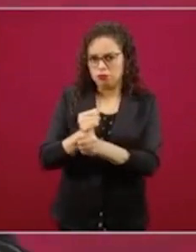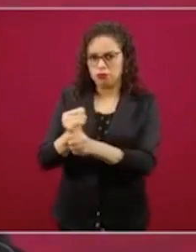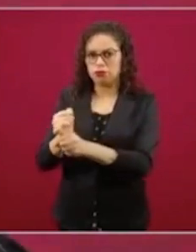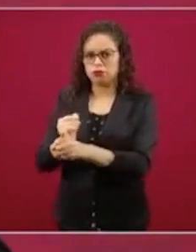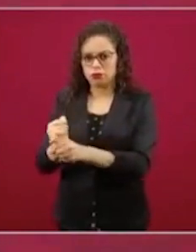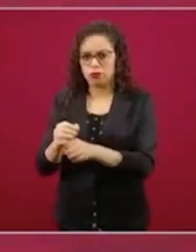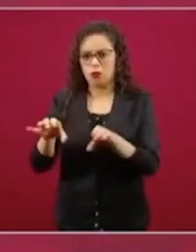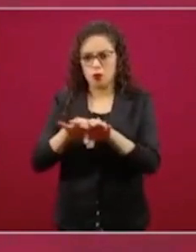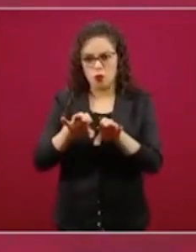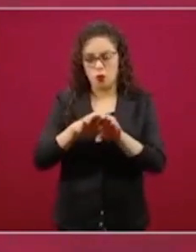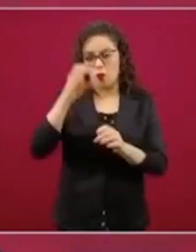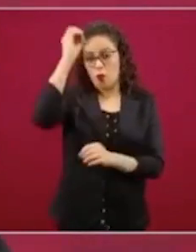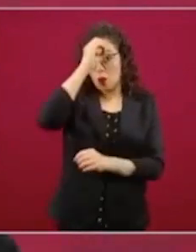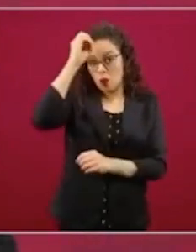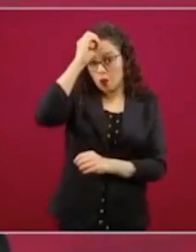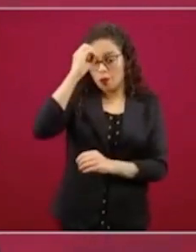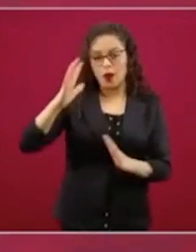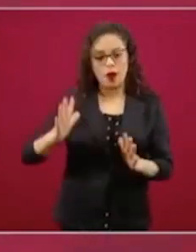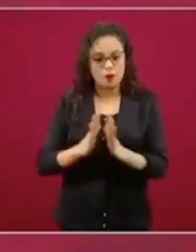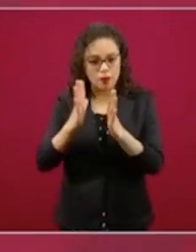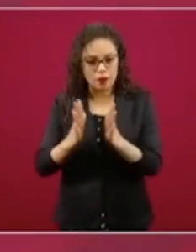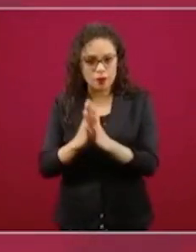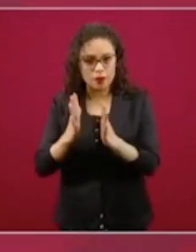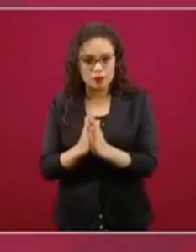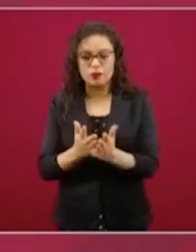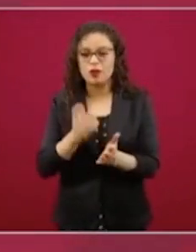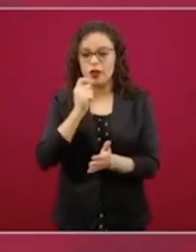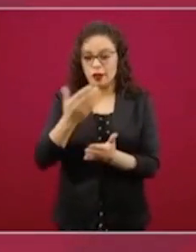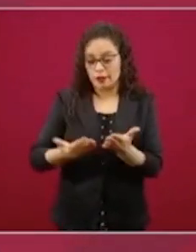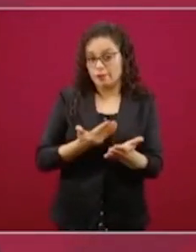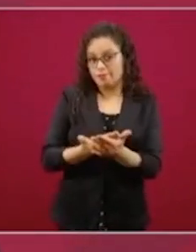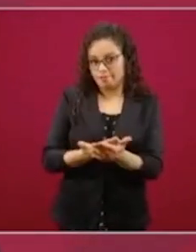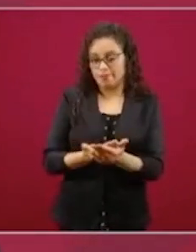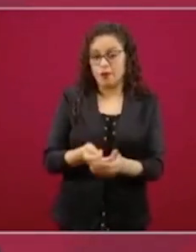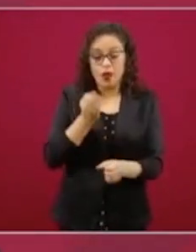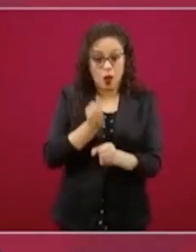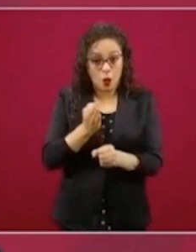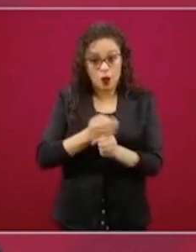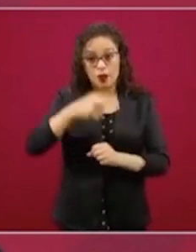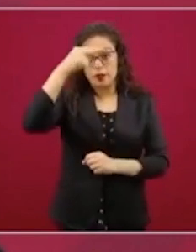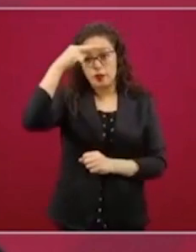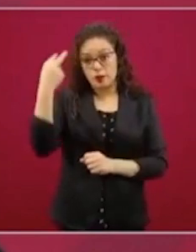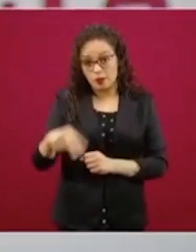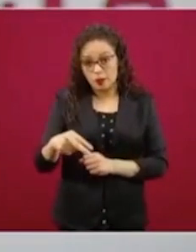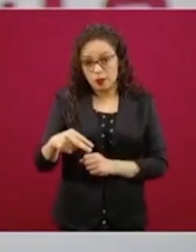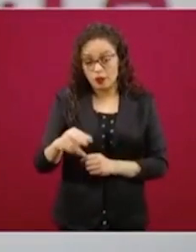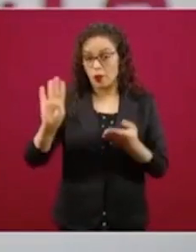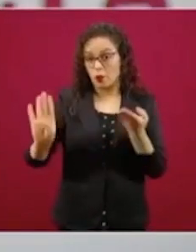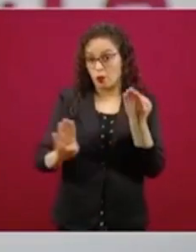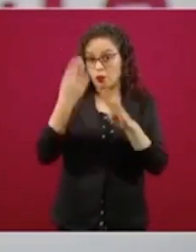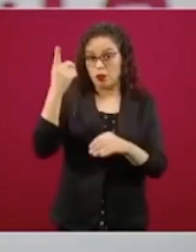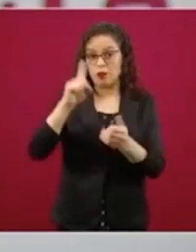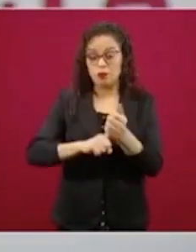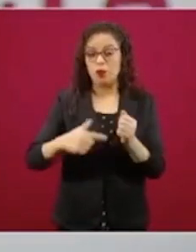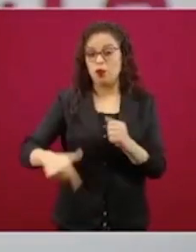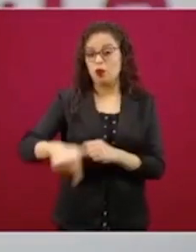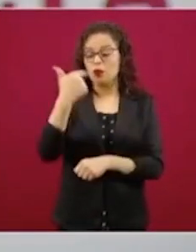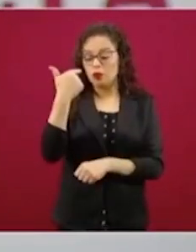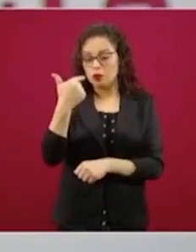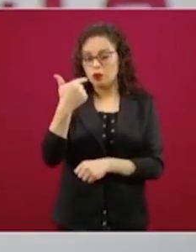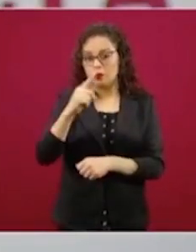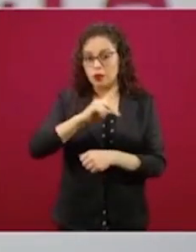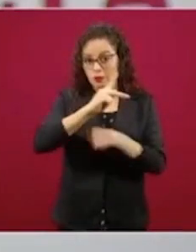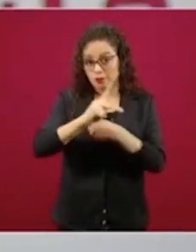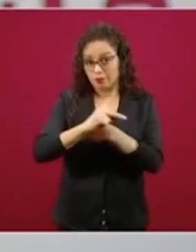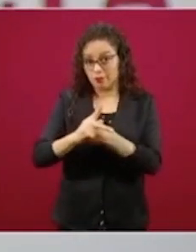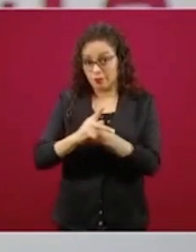opinar y cómo participar. México hoy por hoy es de los 12 países del mundo con mayor participación